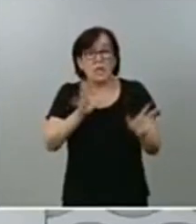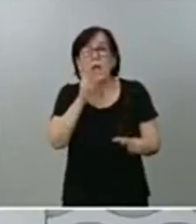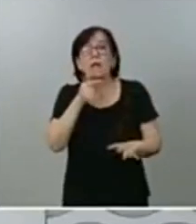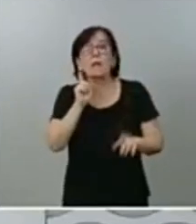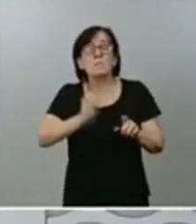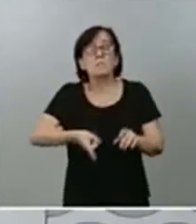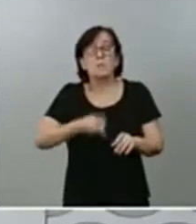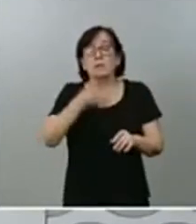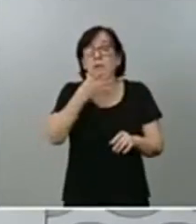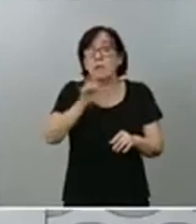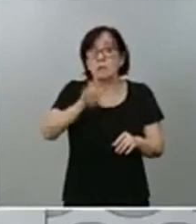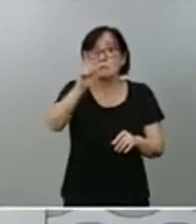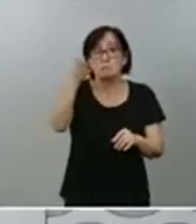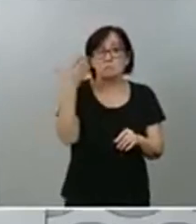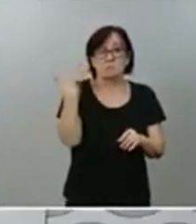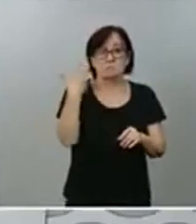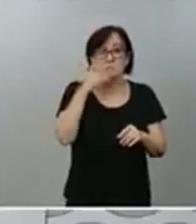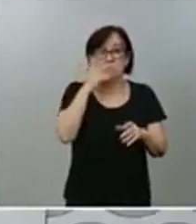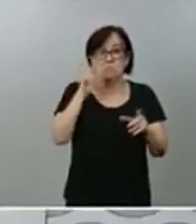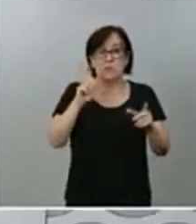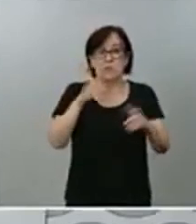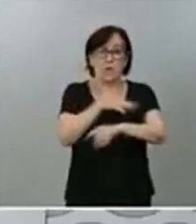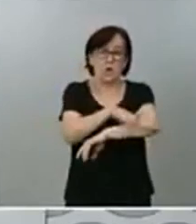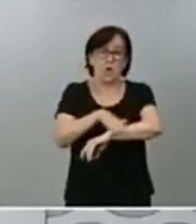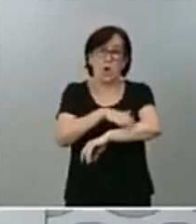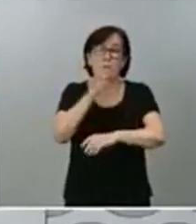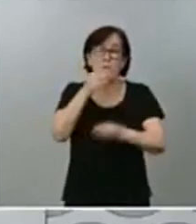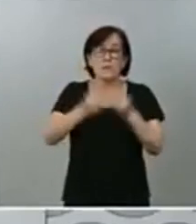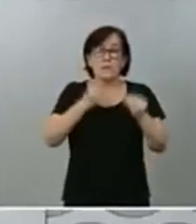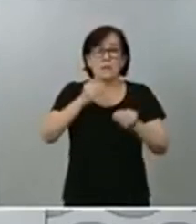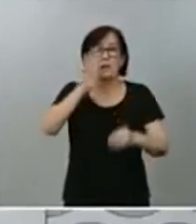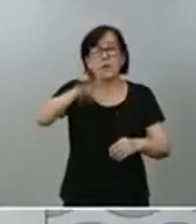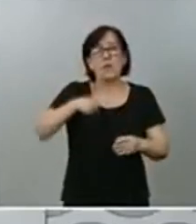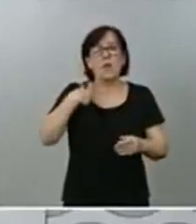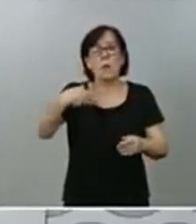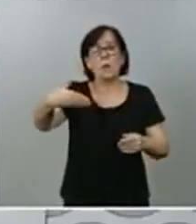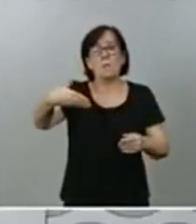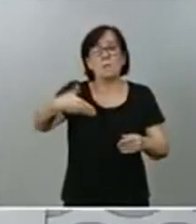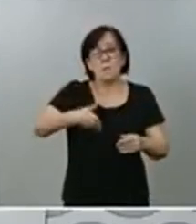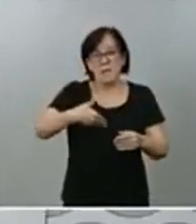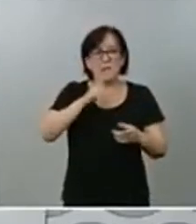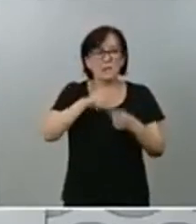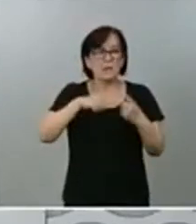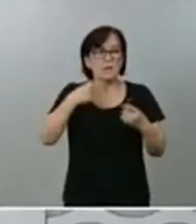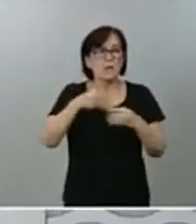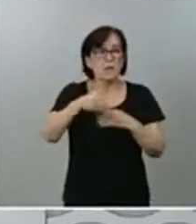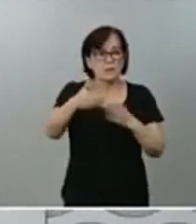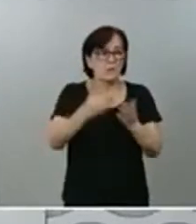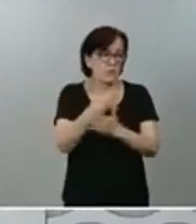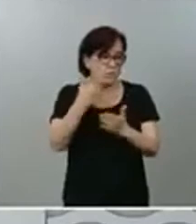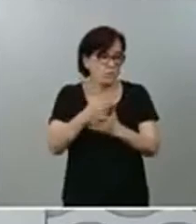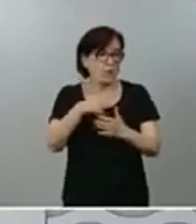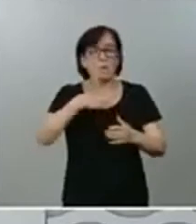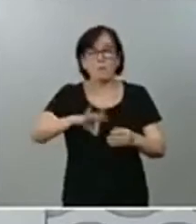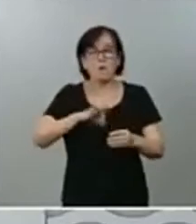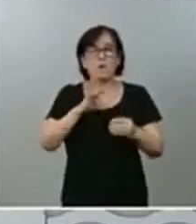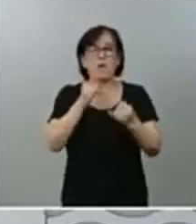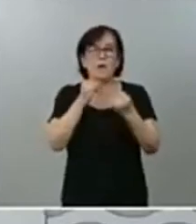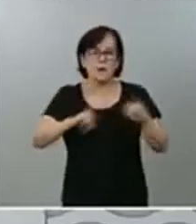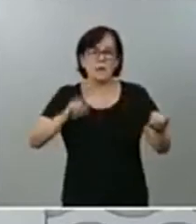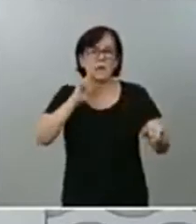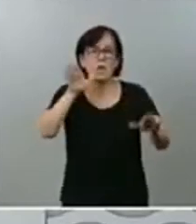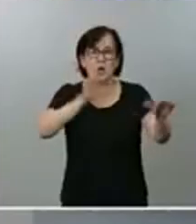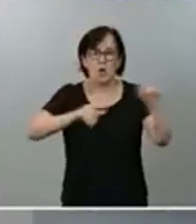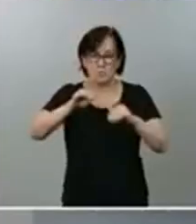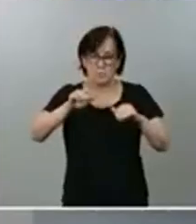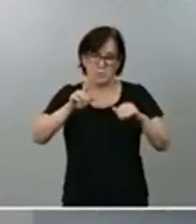de Cataluña determinar o solicitar, efectivamente, que en los próximos días se pueda celebrar y convocar dicha reunión.